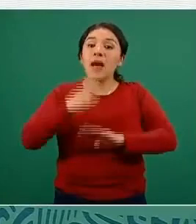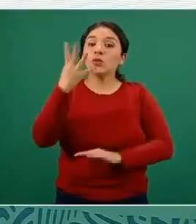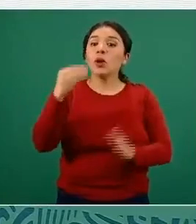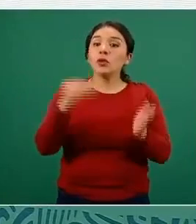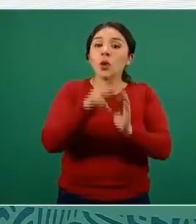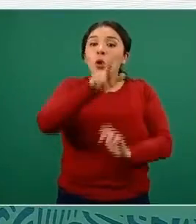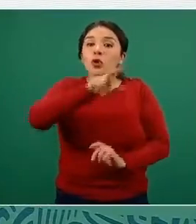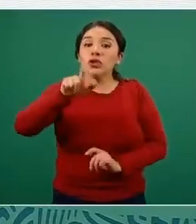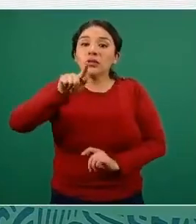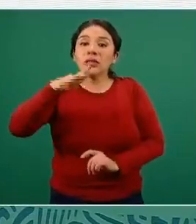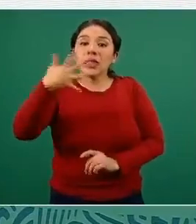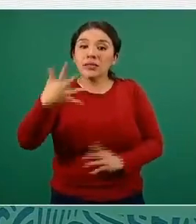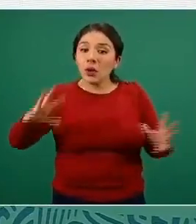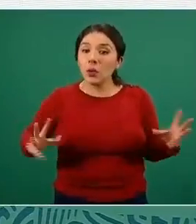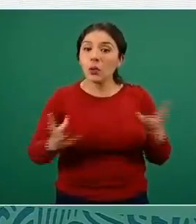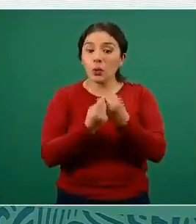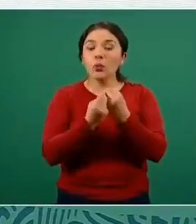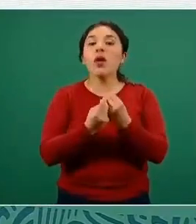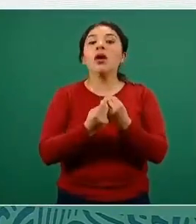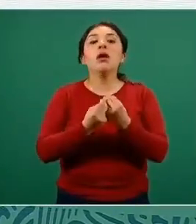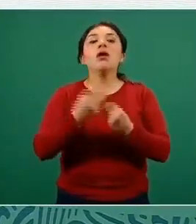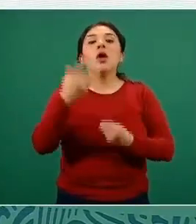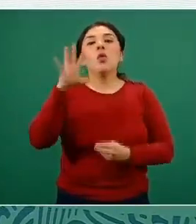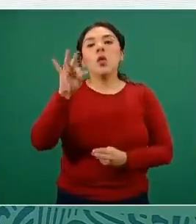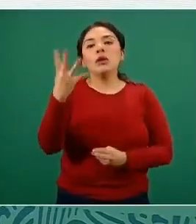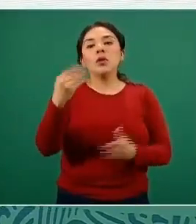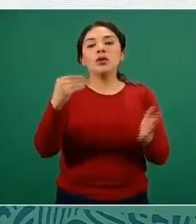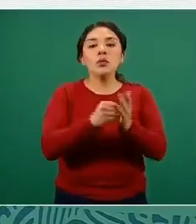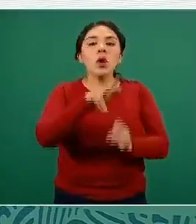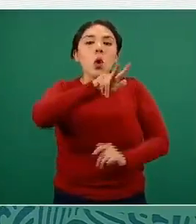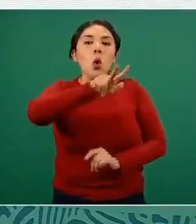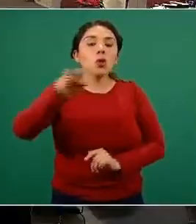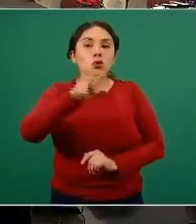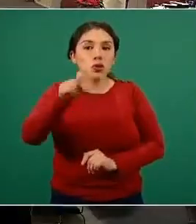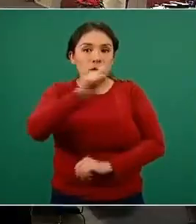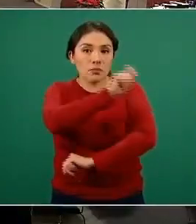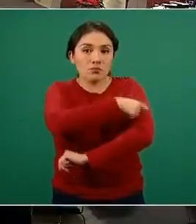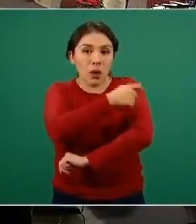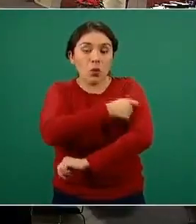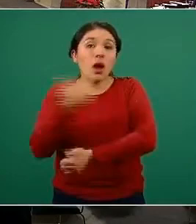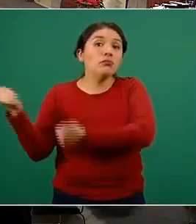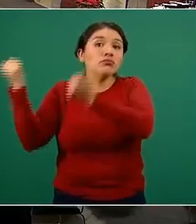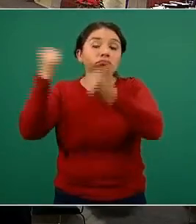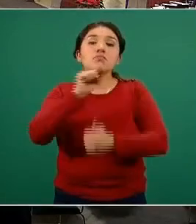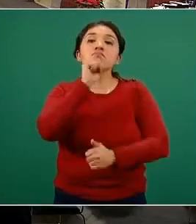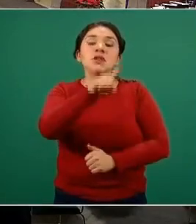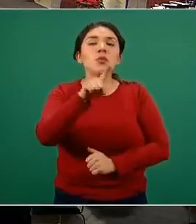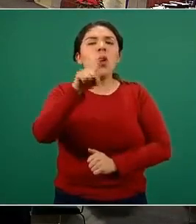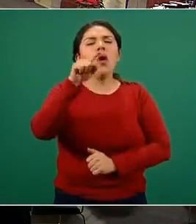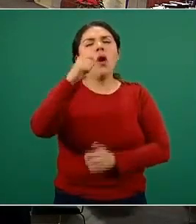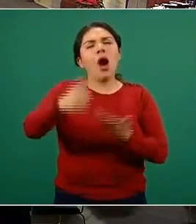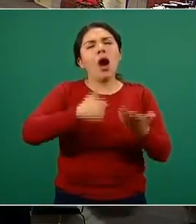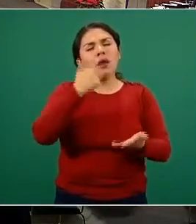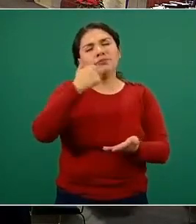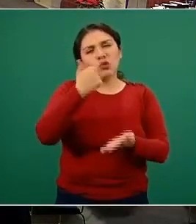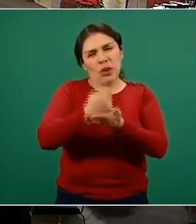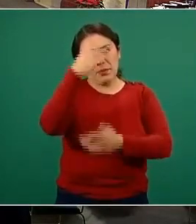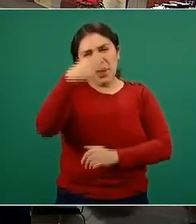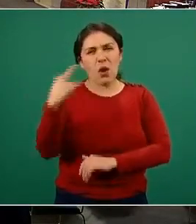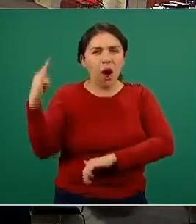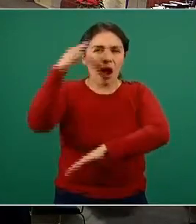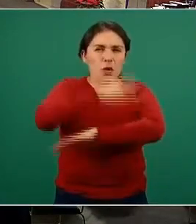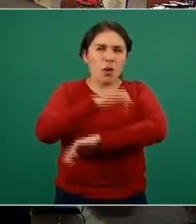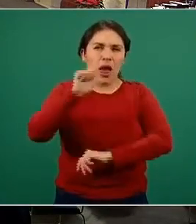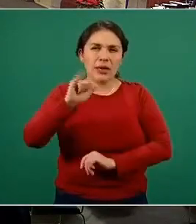ochocientas setenta y cinco, para un total de cuarenta cuatro mil ochocientas, llegaron al aeropuerto internacional de la Ciudad de México, fueron